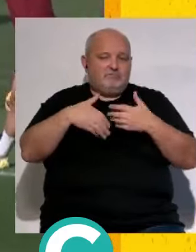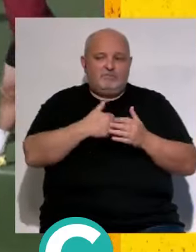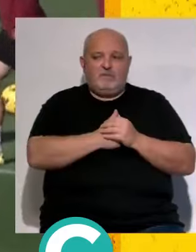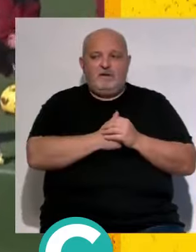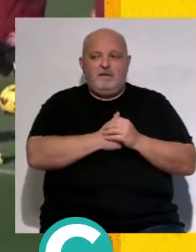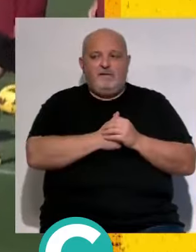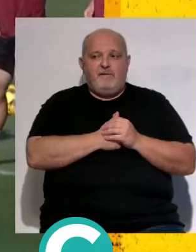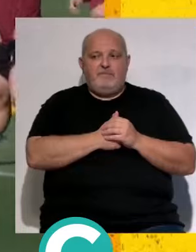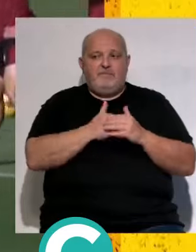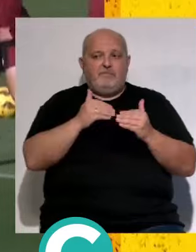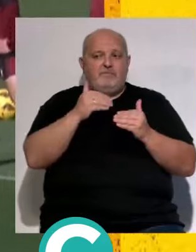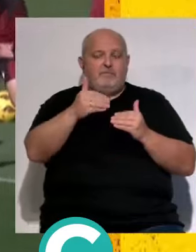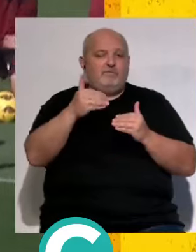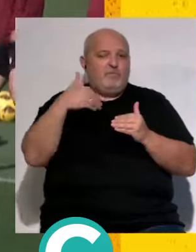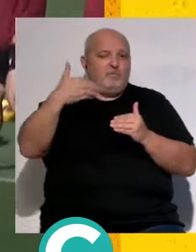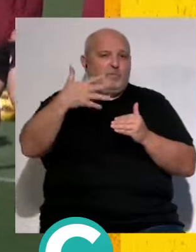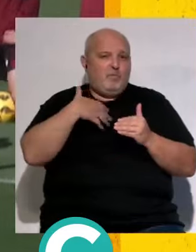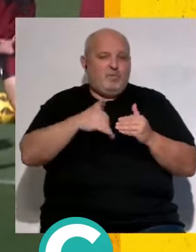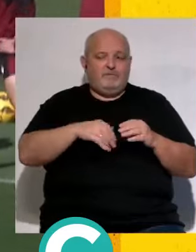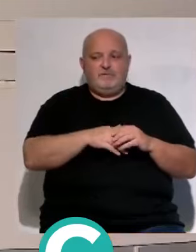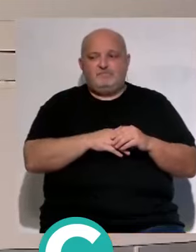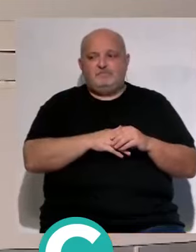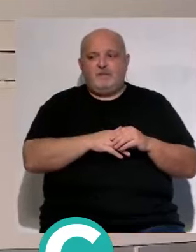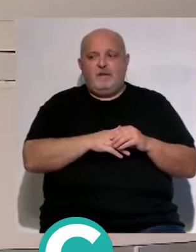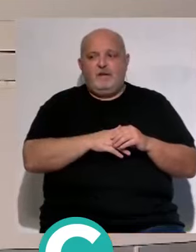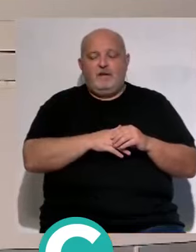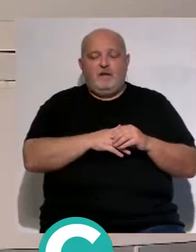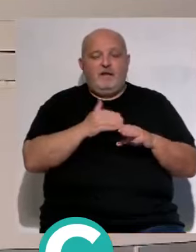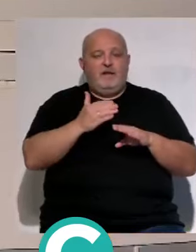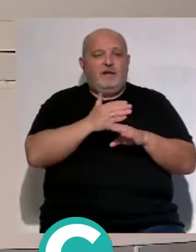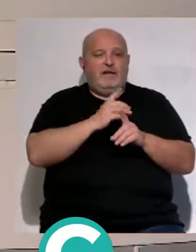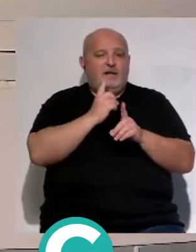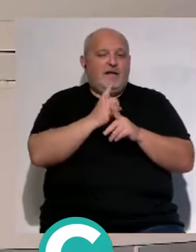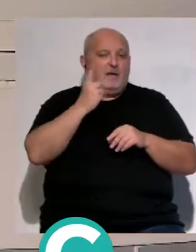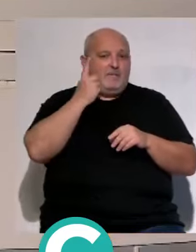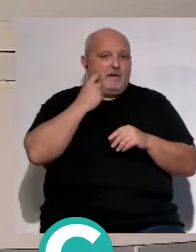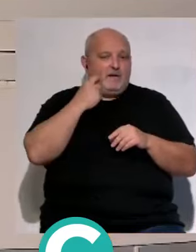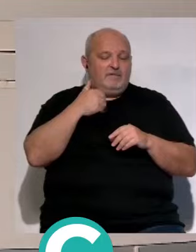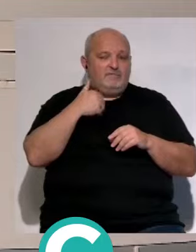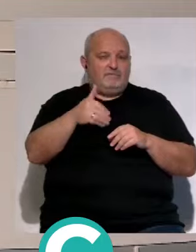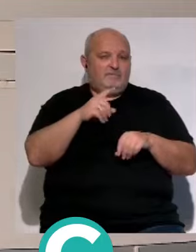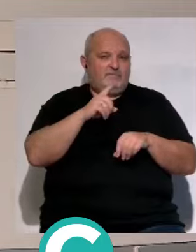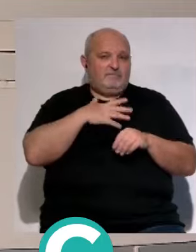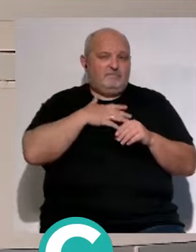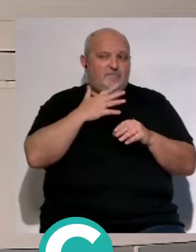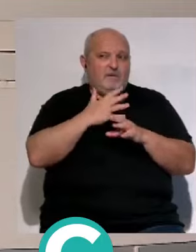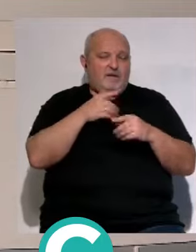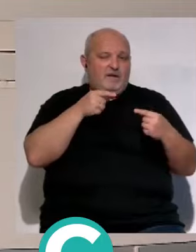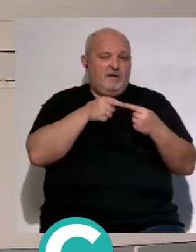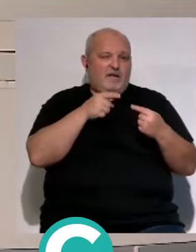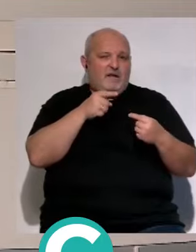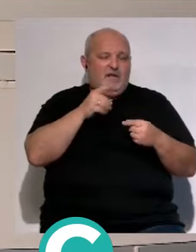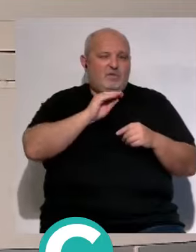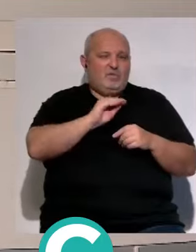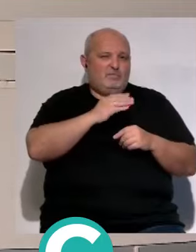que bueno eso puede ser que en un futuro sí previa al partido ante la Unión Deportiva Almería el Choco ahora mismo ha sido en el conjunto almeriense